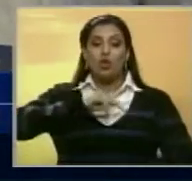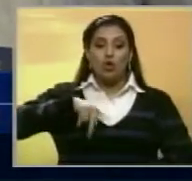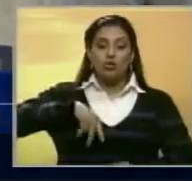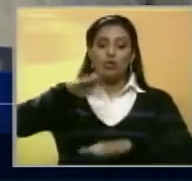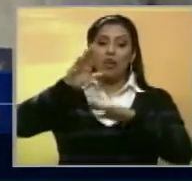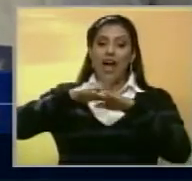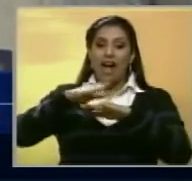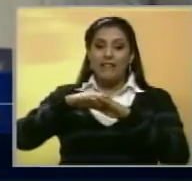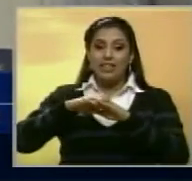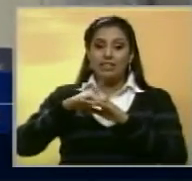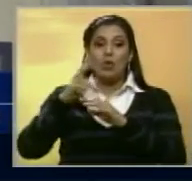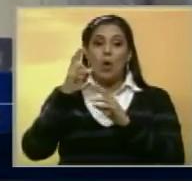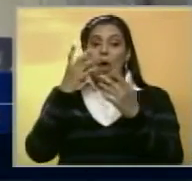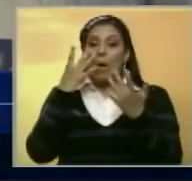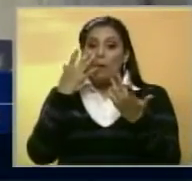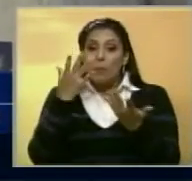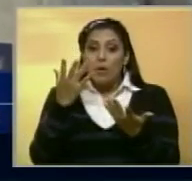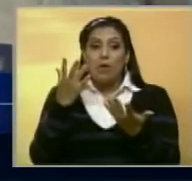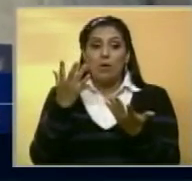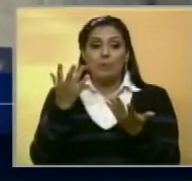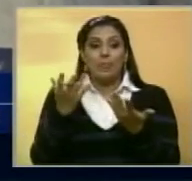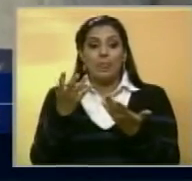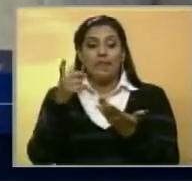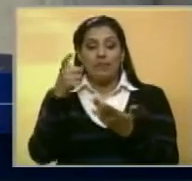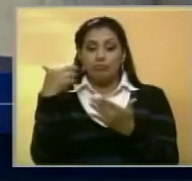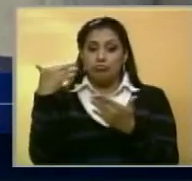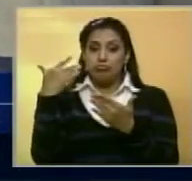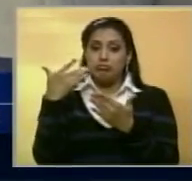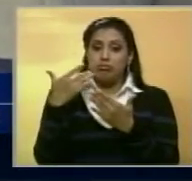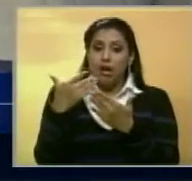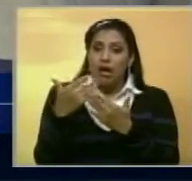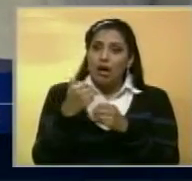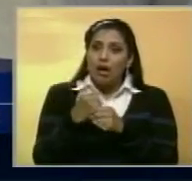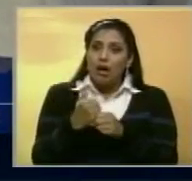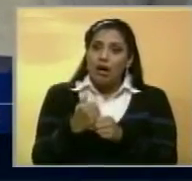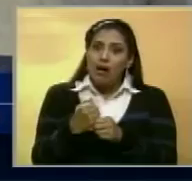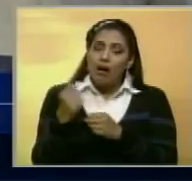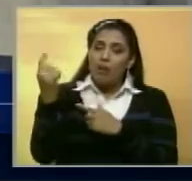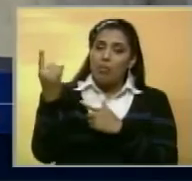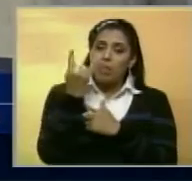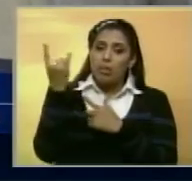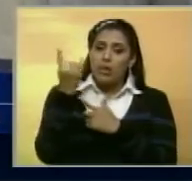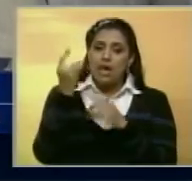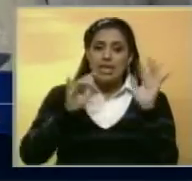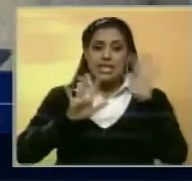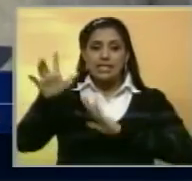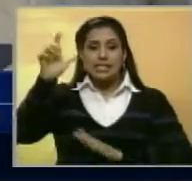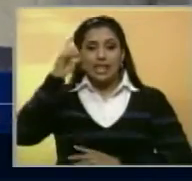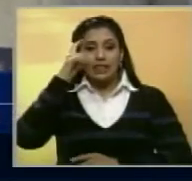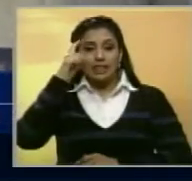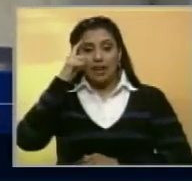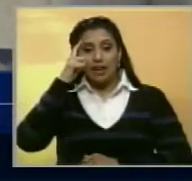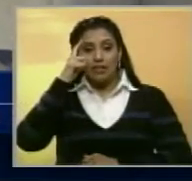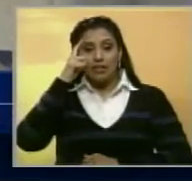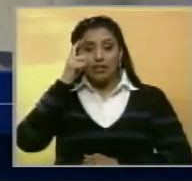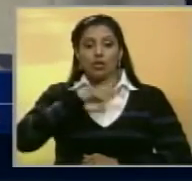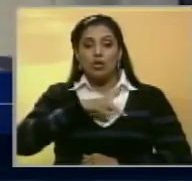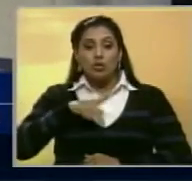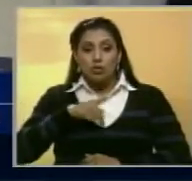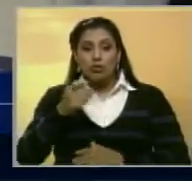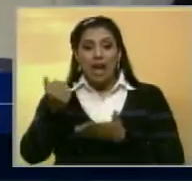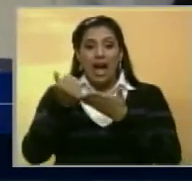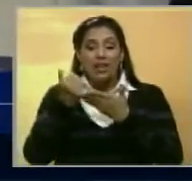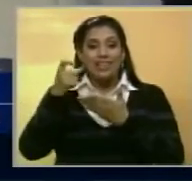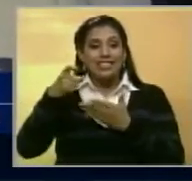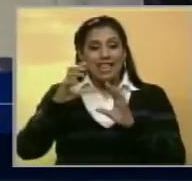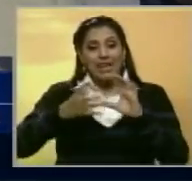solicitaban que en vista de que transcurra el tiempo y no sean en los 15 días, nosotros beneficiados